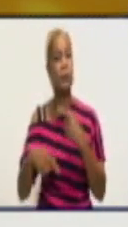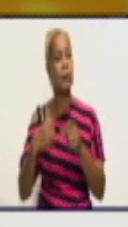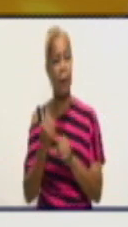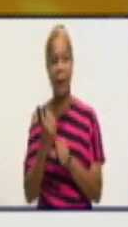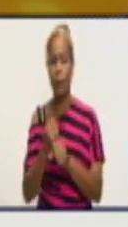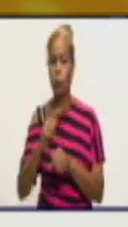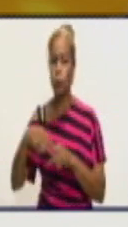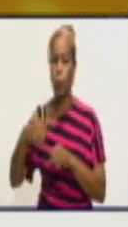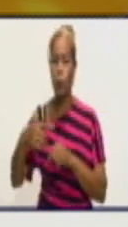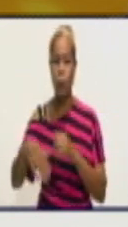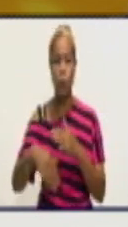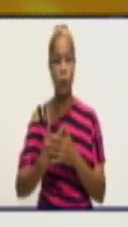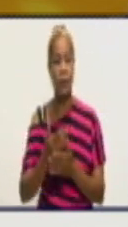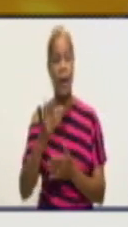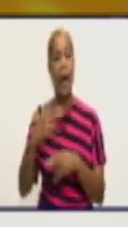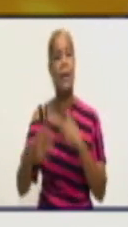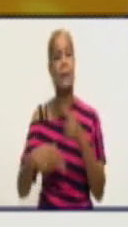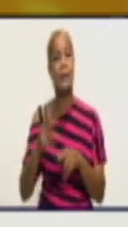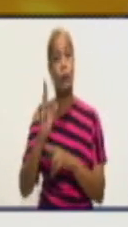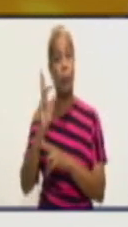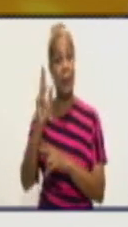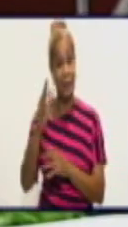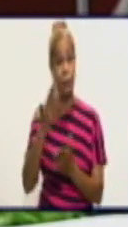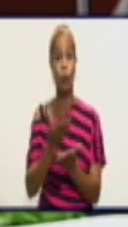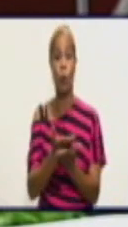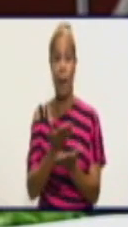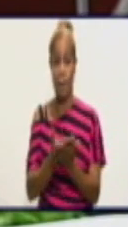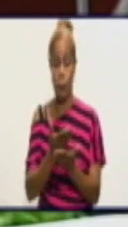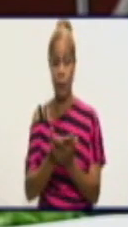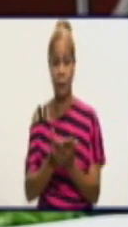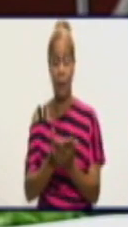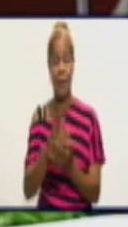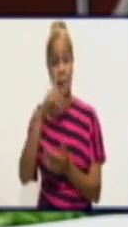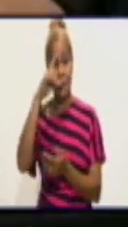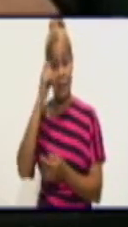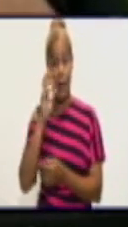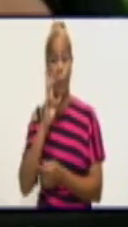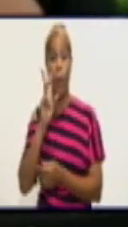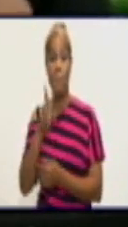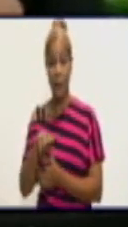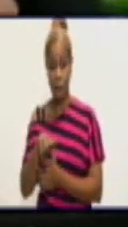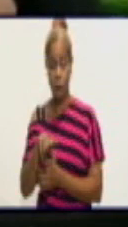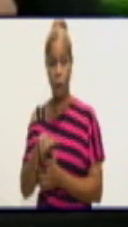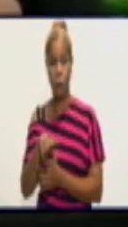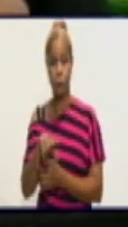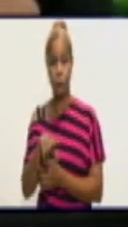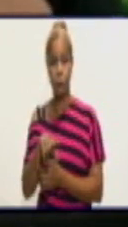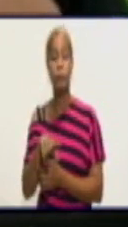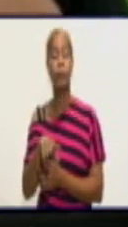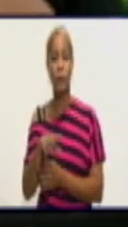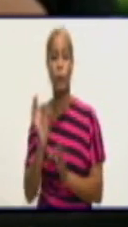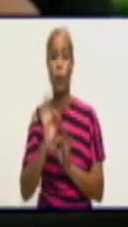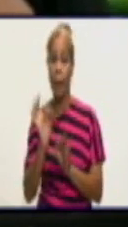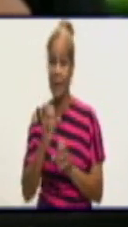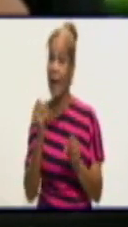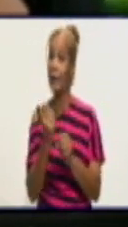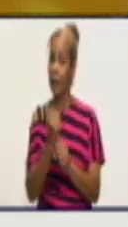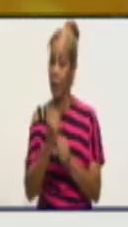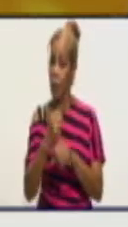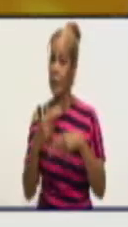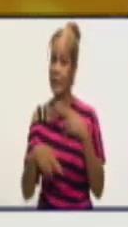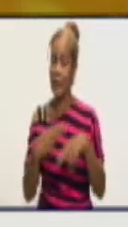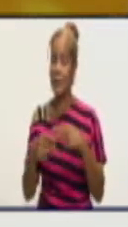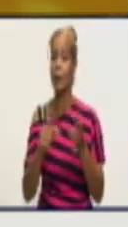constantemente las muestras que salen acá. A mí me llamó la atención. Sí hemos visto la tendencia en los últimos días a cierta